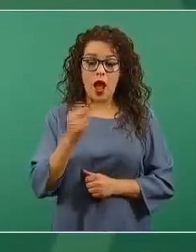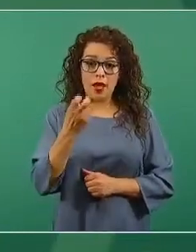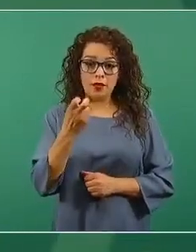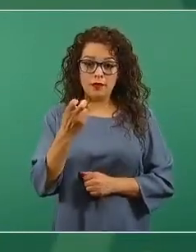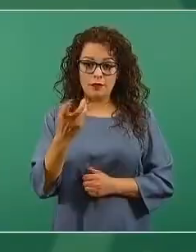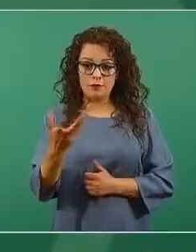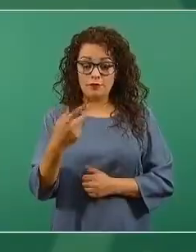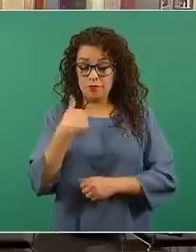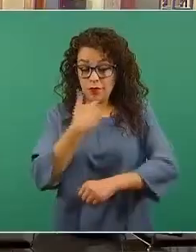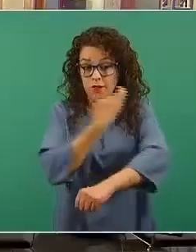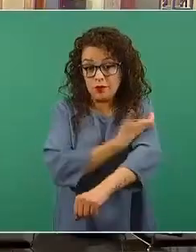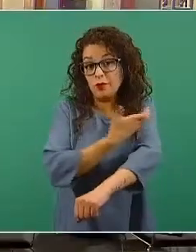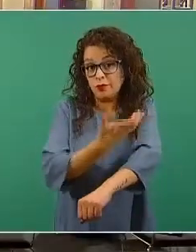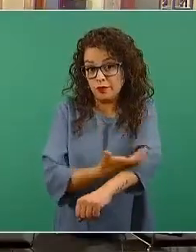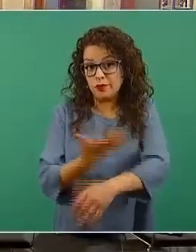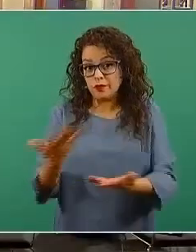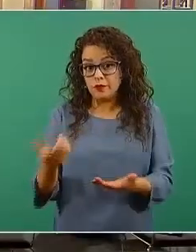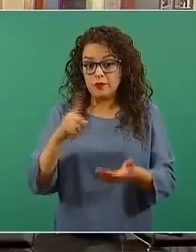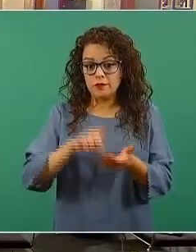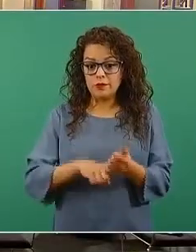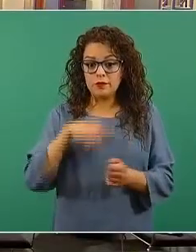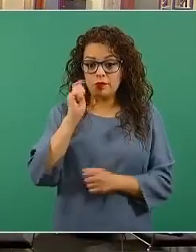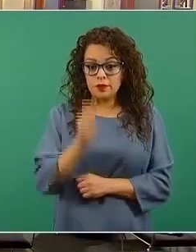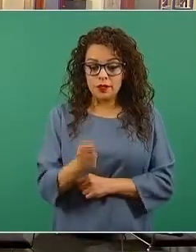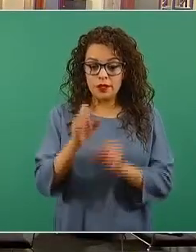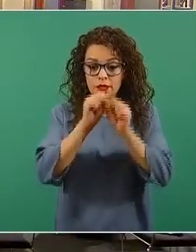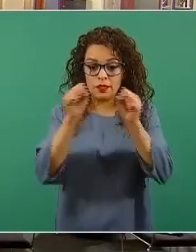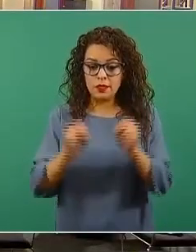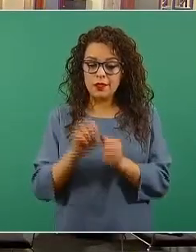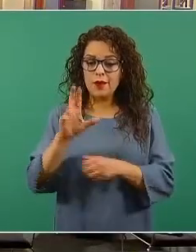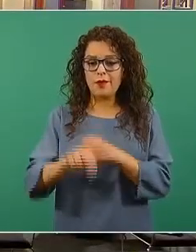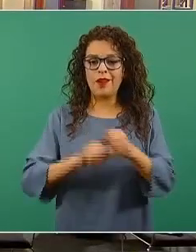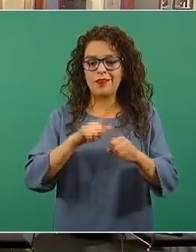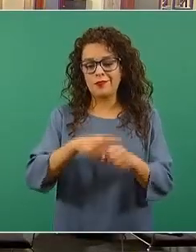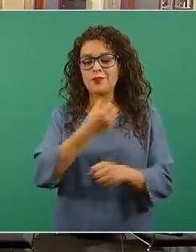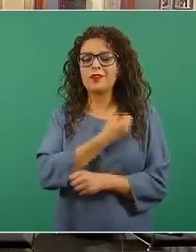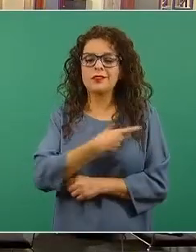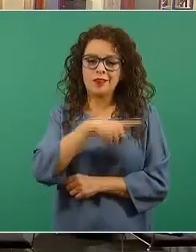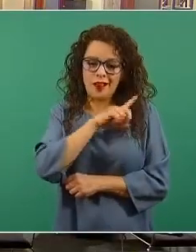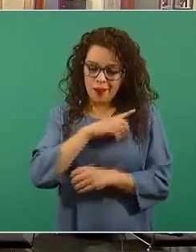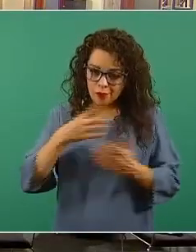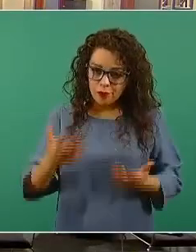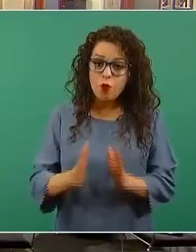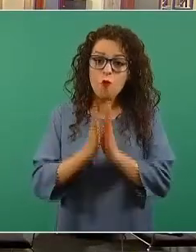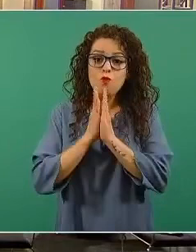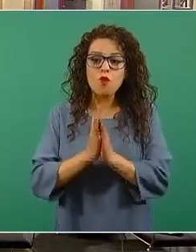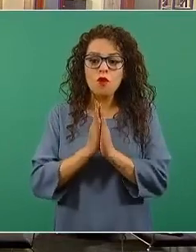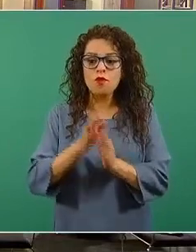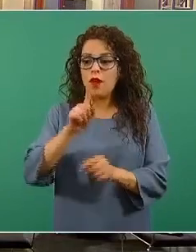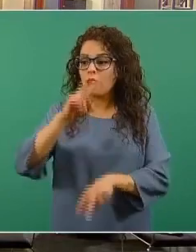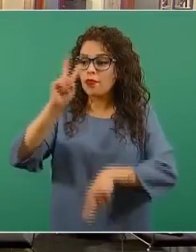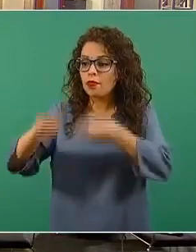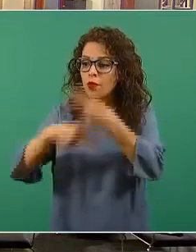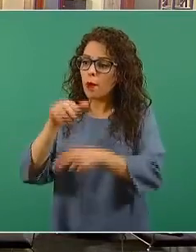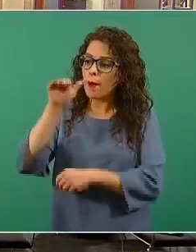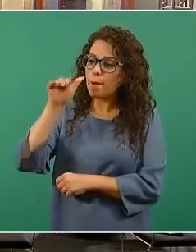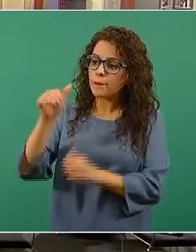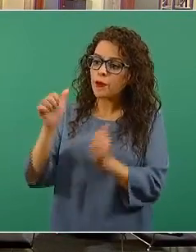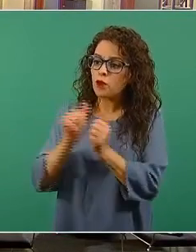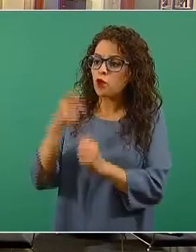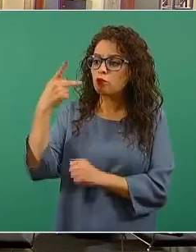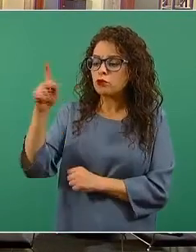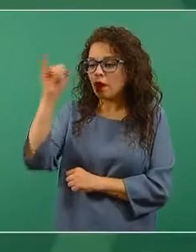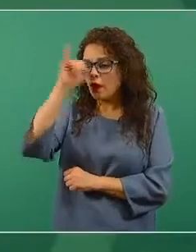colegas del Sistema Nacional de Salud, que se acerquen con sus autoridades en